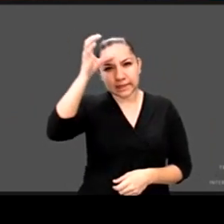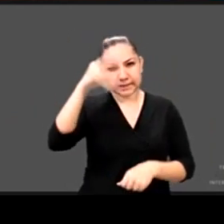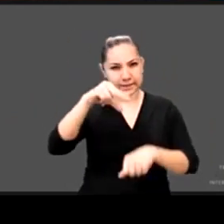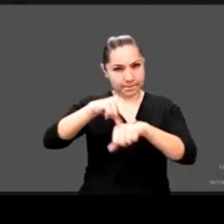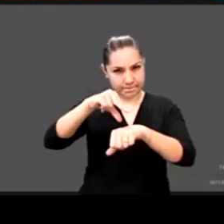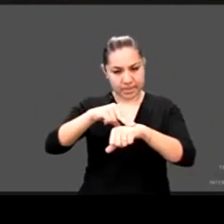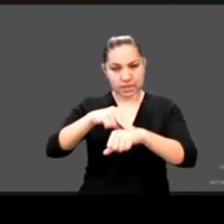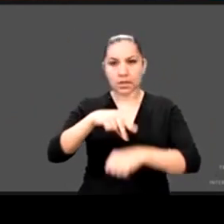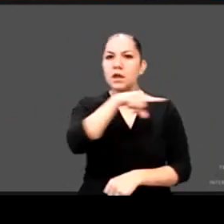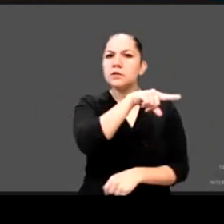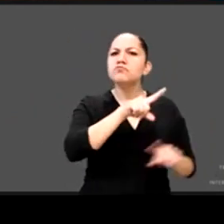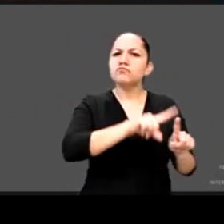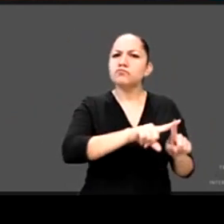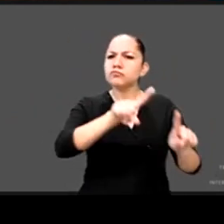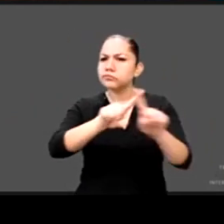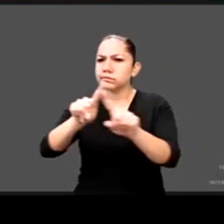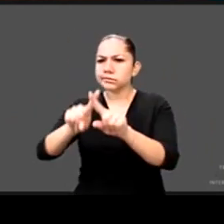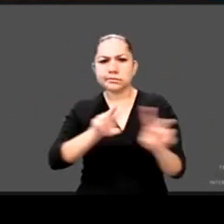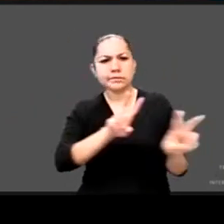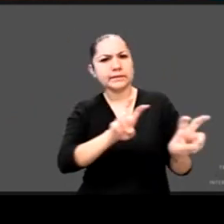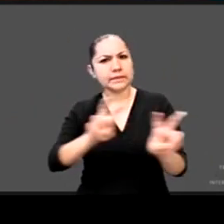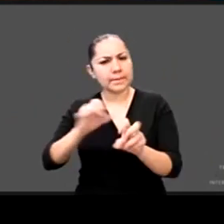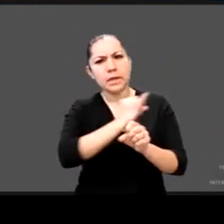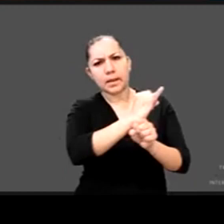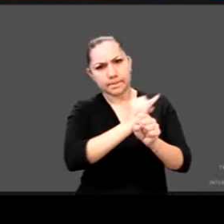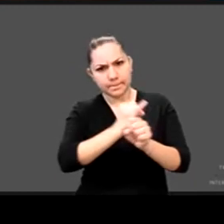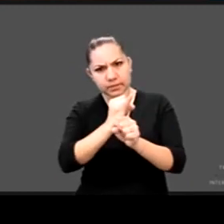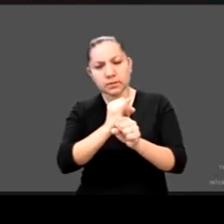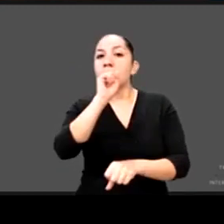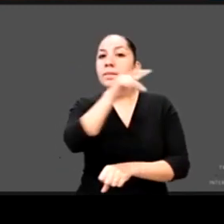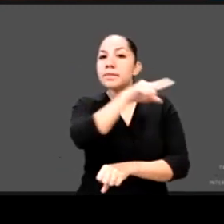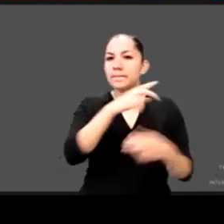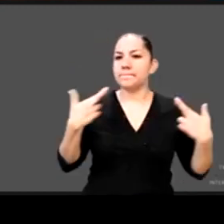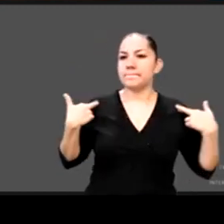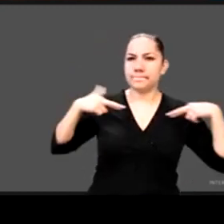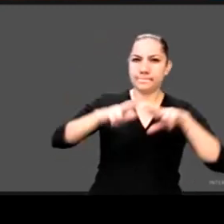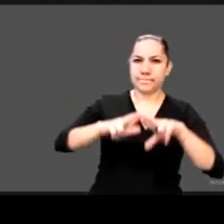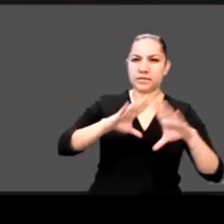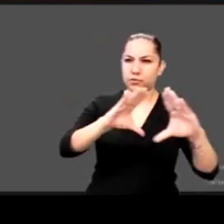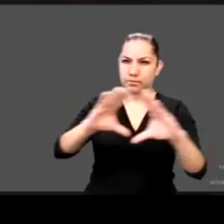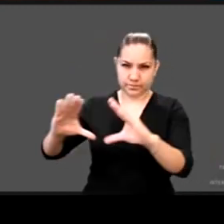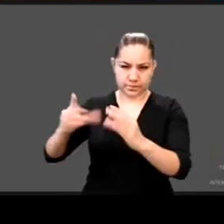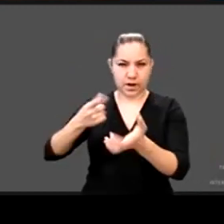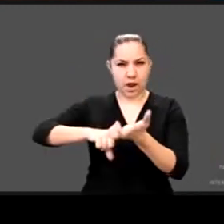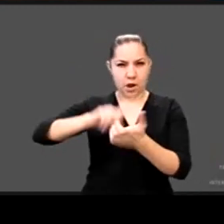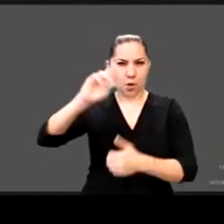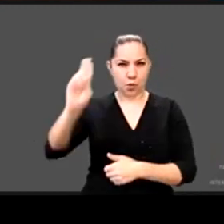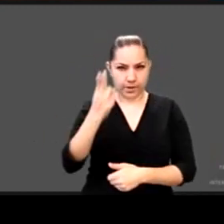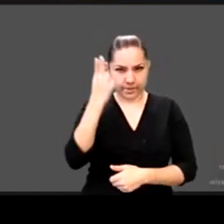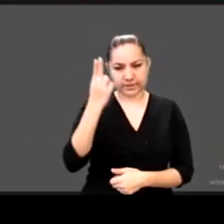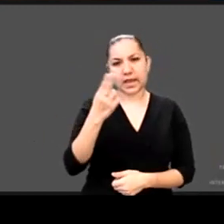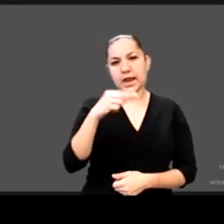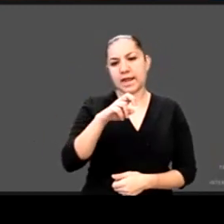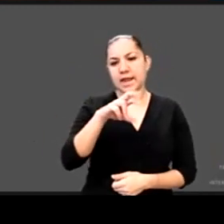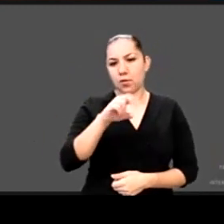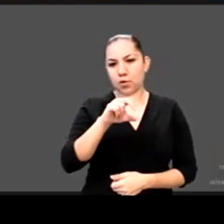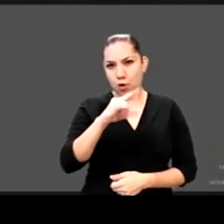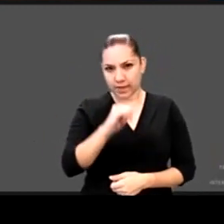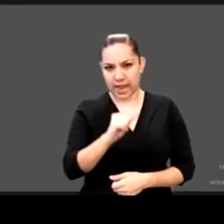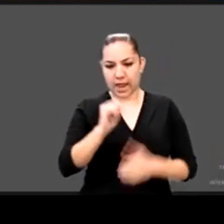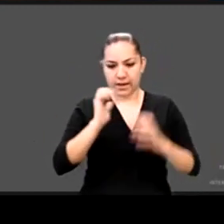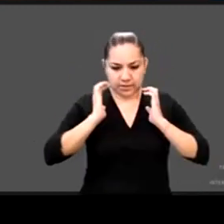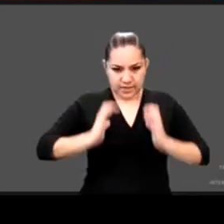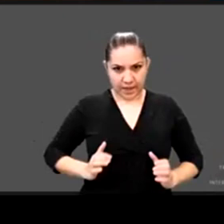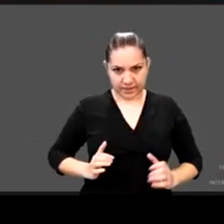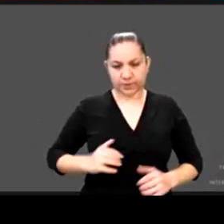diversas publicaciones y docente universitario de neuroanatomía y fisiología. Experto en temas relacionados